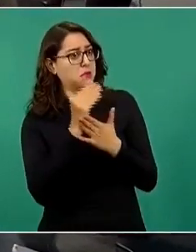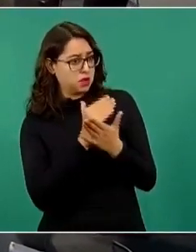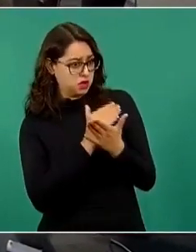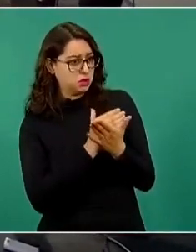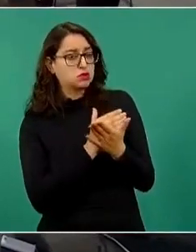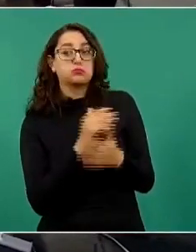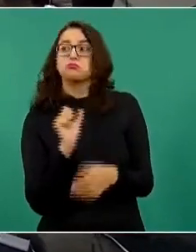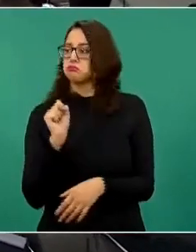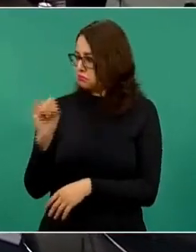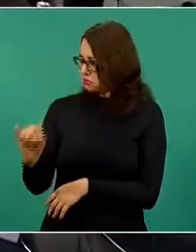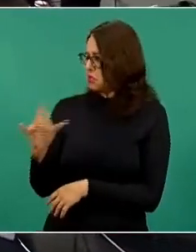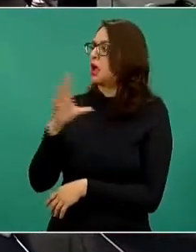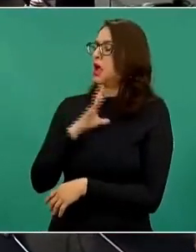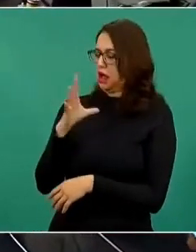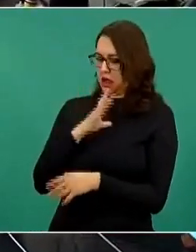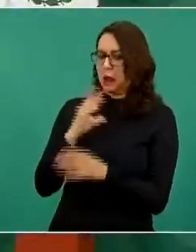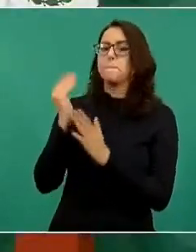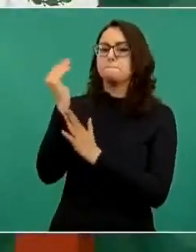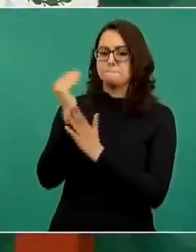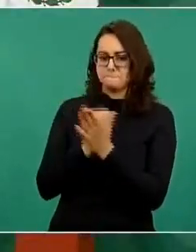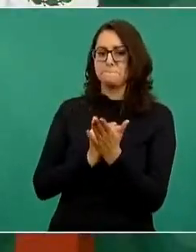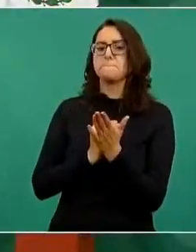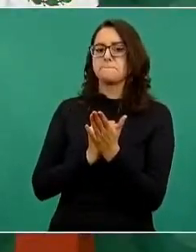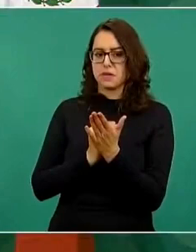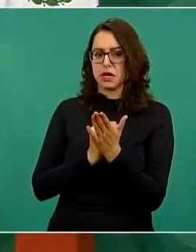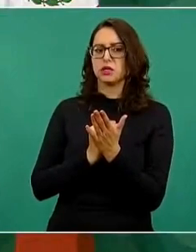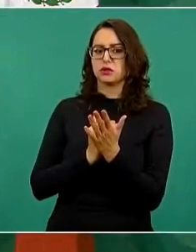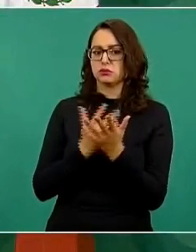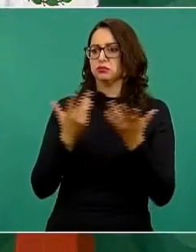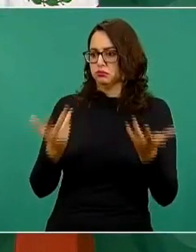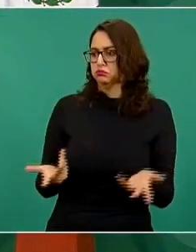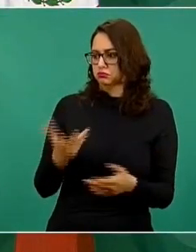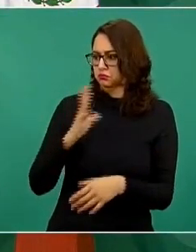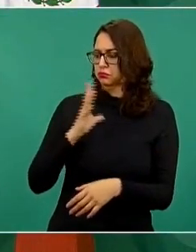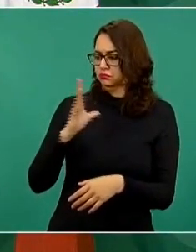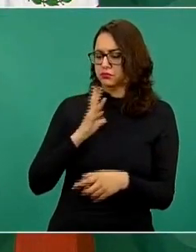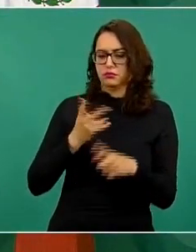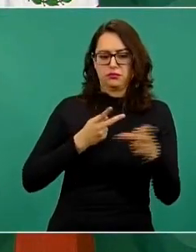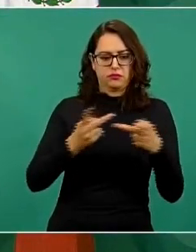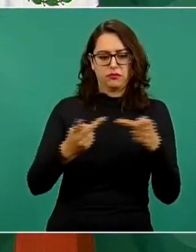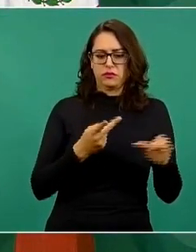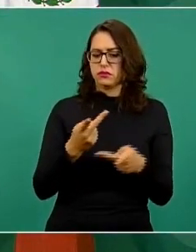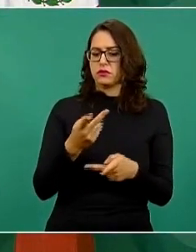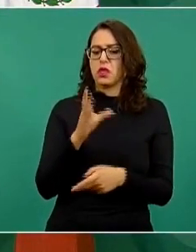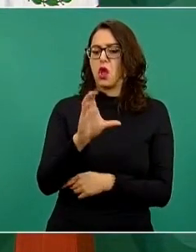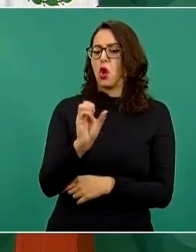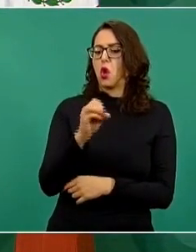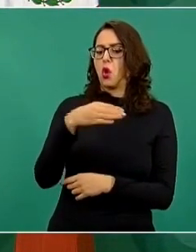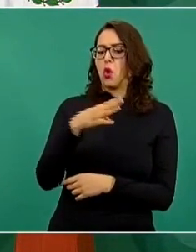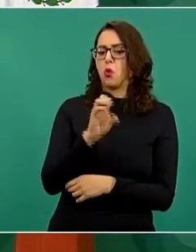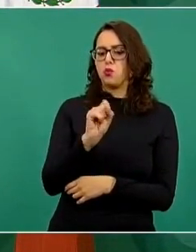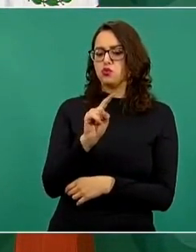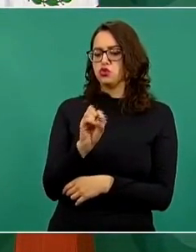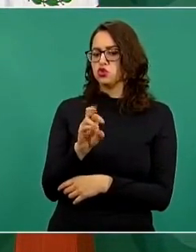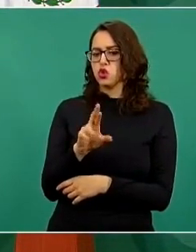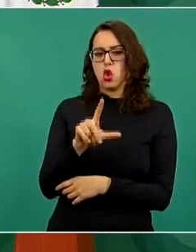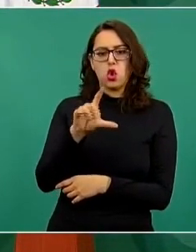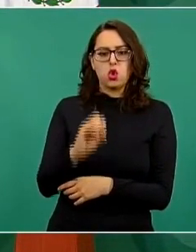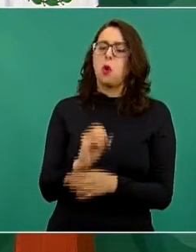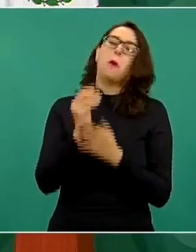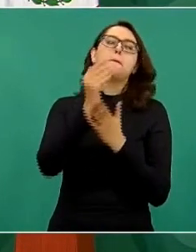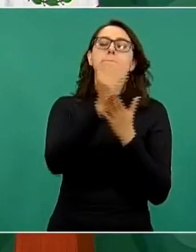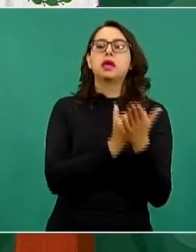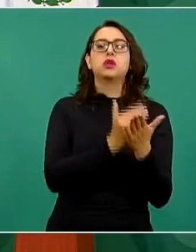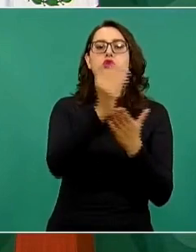coquizadora para que no tengamos combustóleo, estamos también